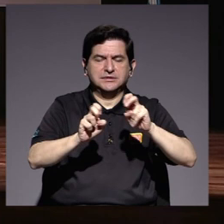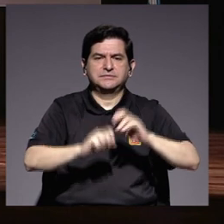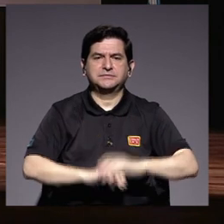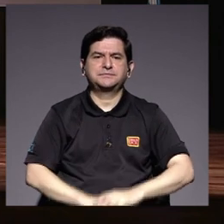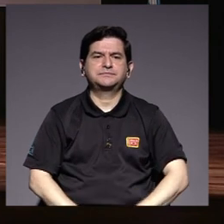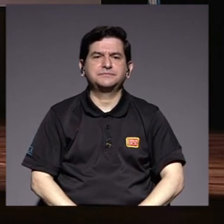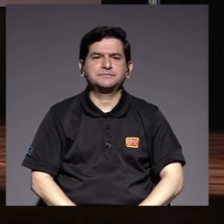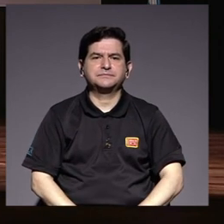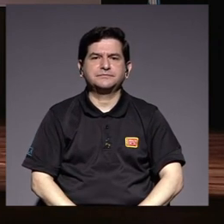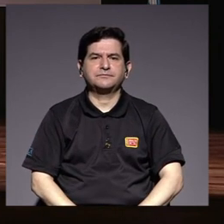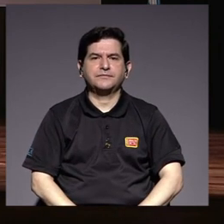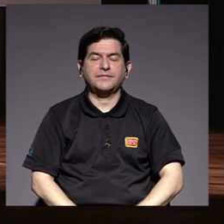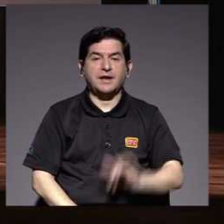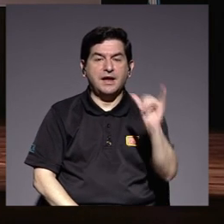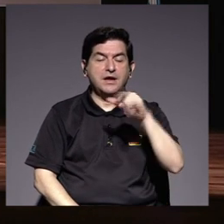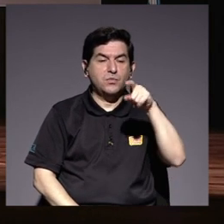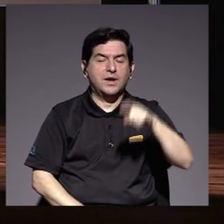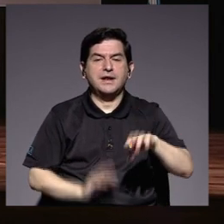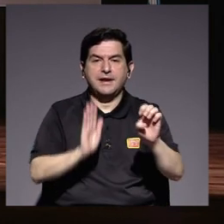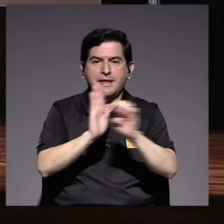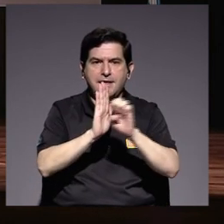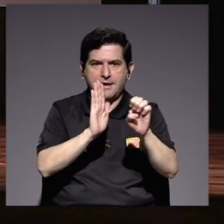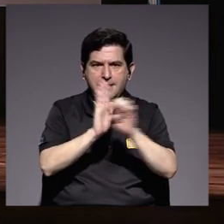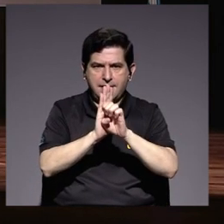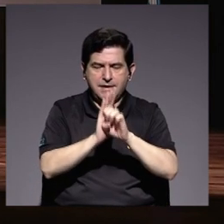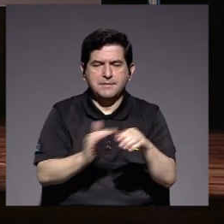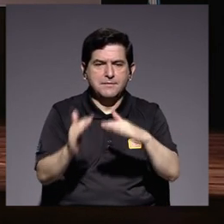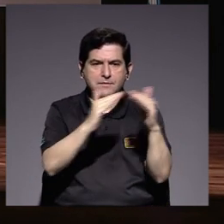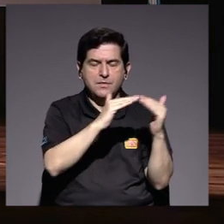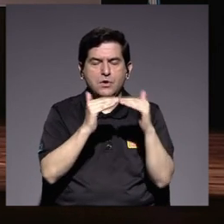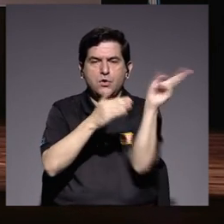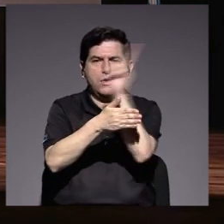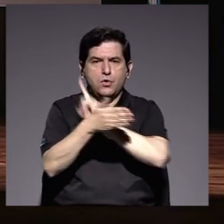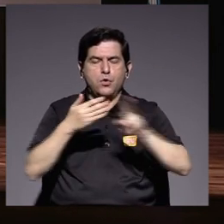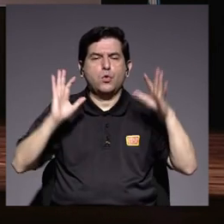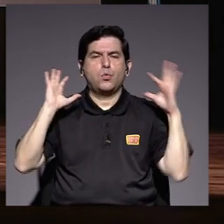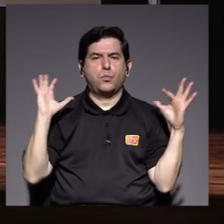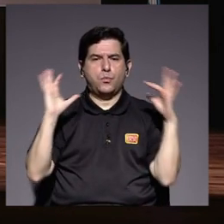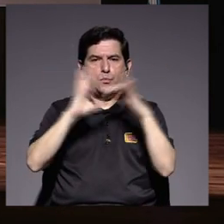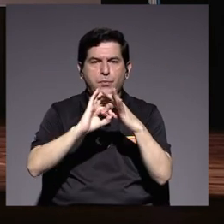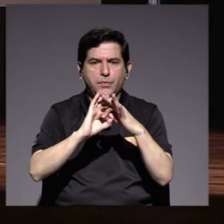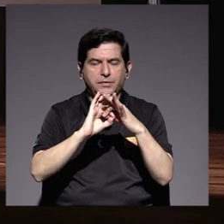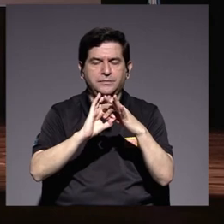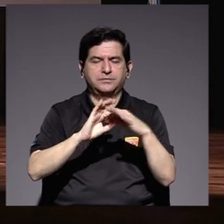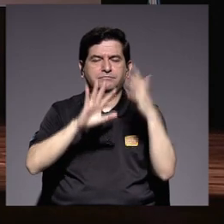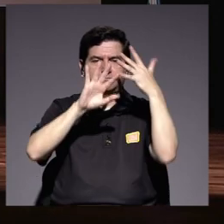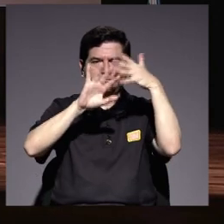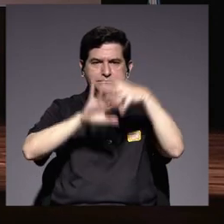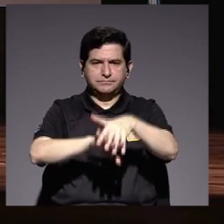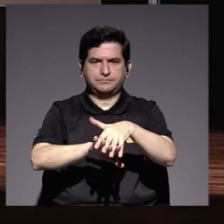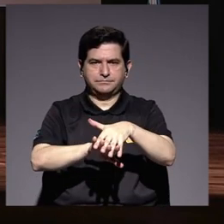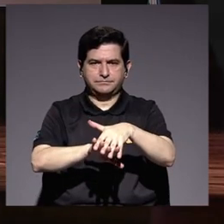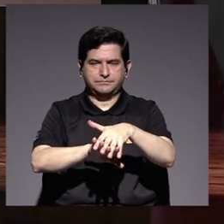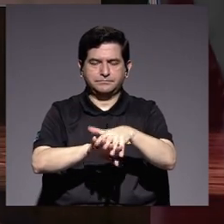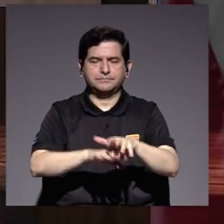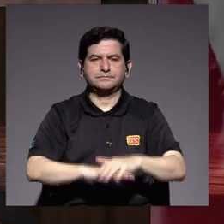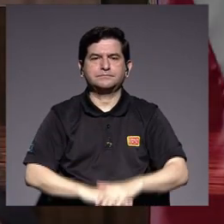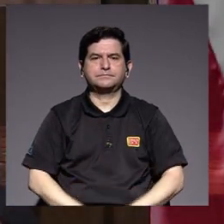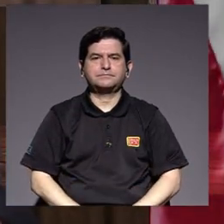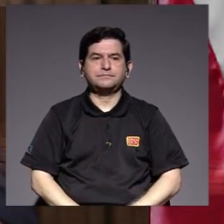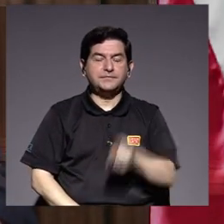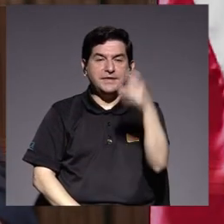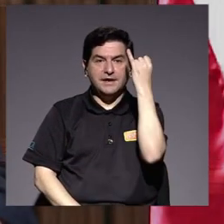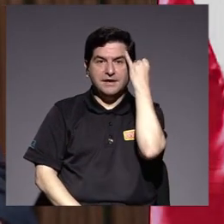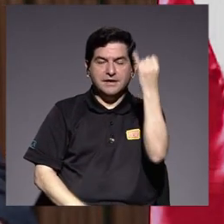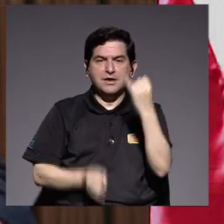siendo a su vez un ejemplo de comunidad universitaria unida e integral en esta